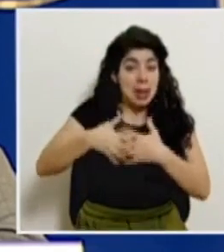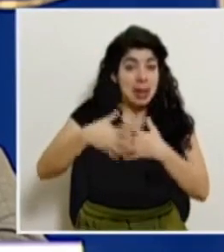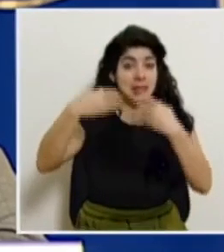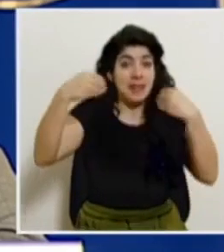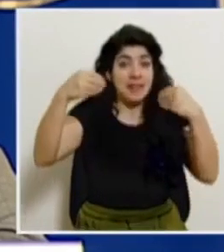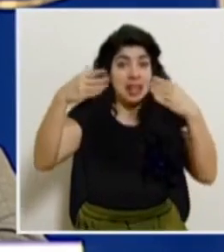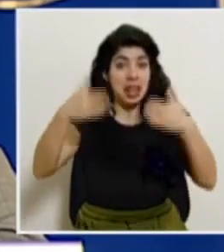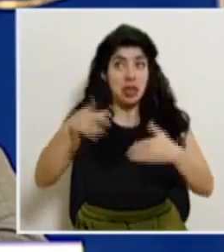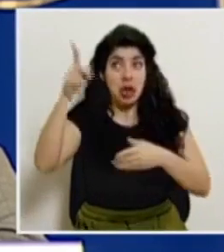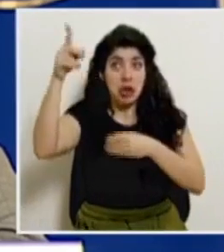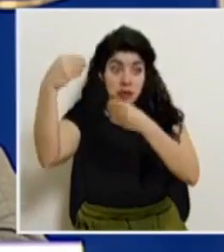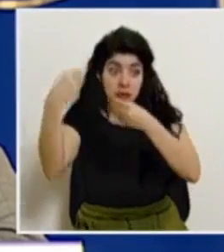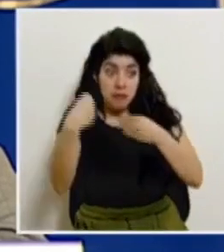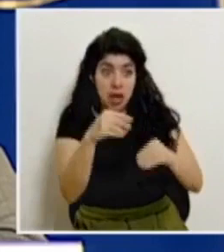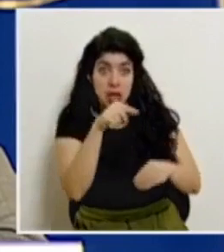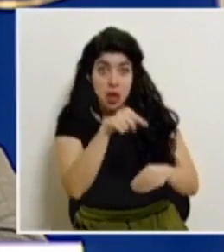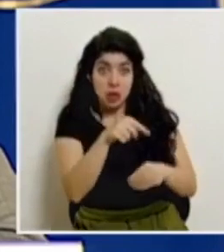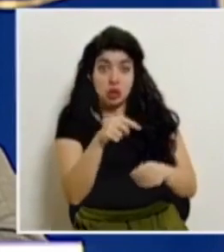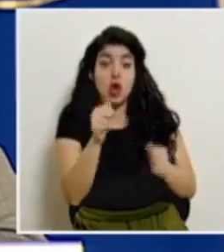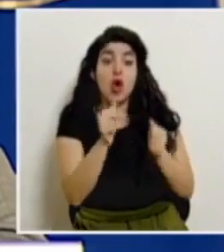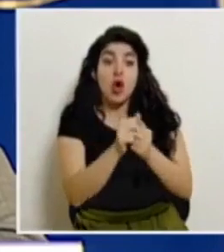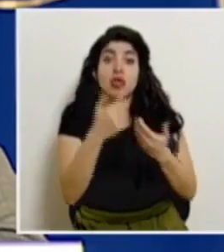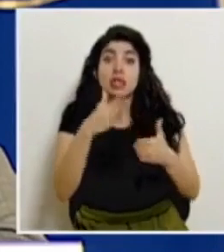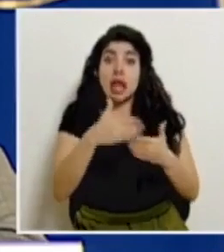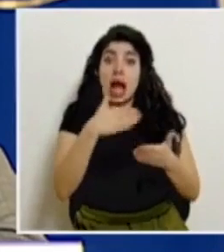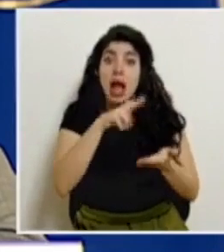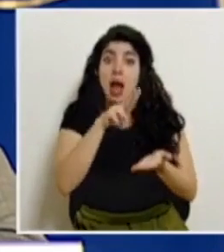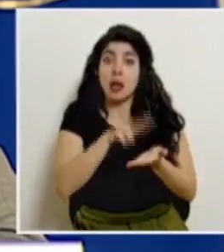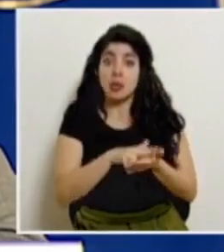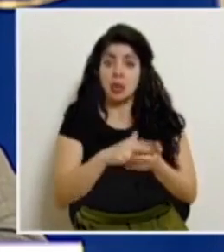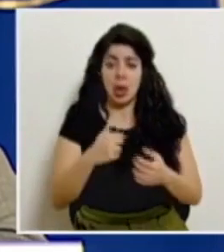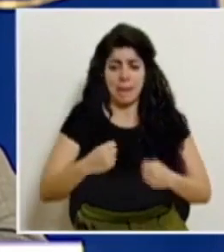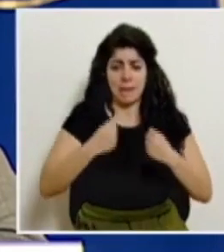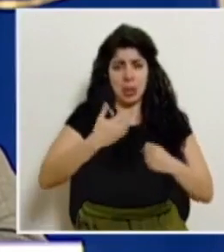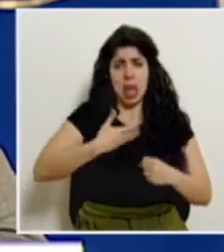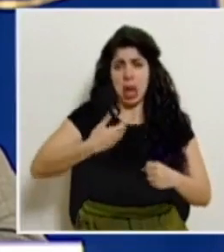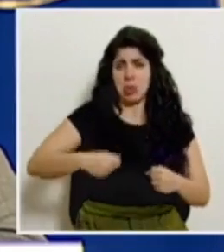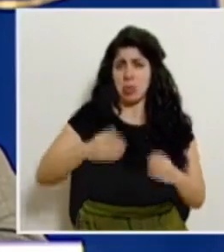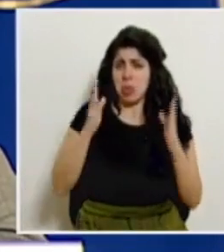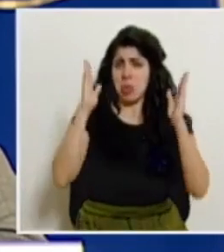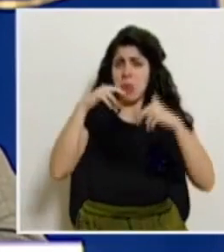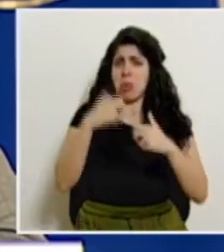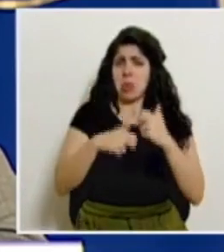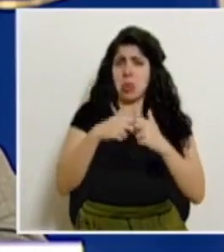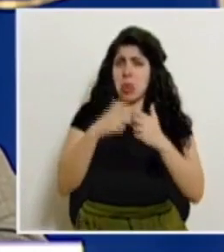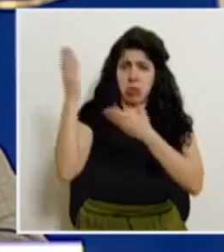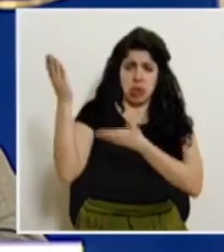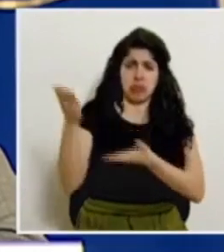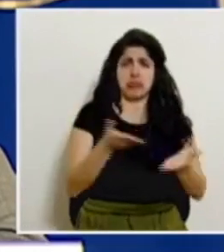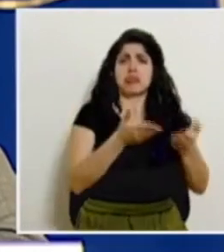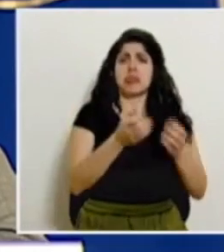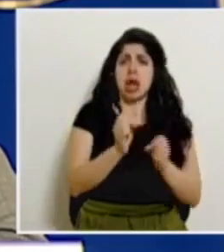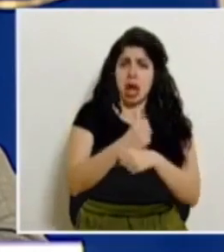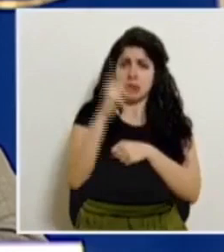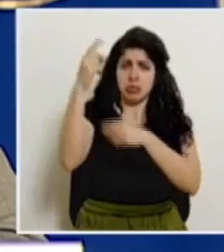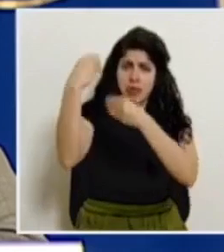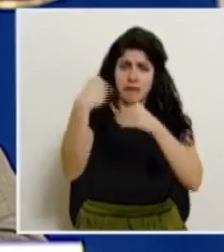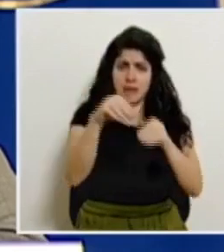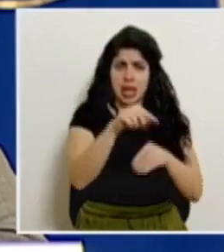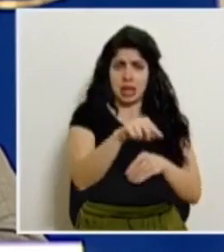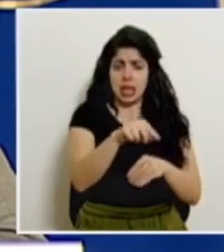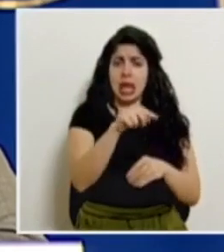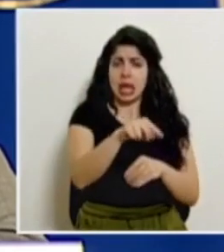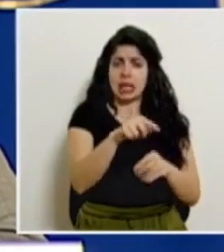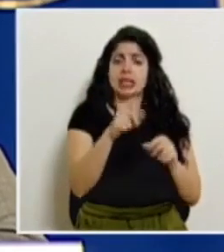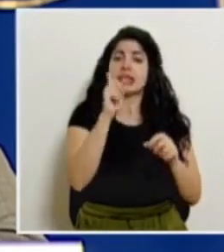proveedores para suplirlas el país no tiene y el ejecutivo no tiene ningún inconveniente para que se desarrolle para lo cual tienen que